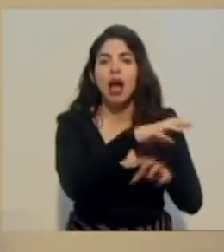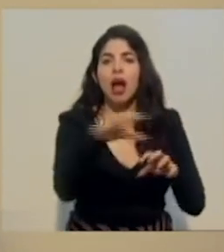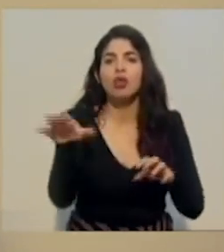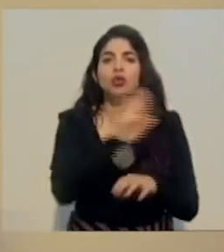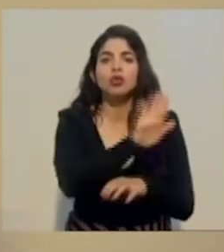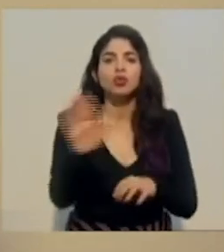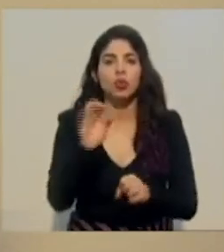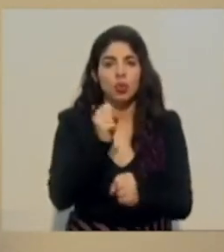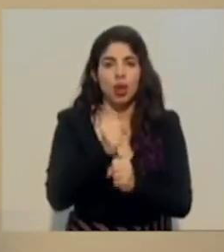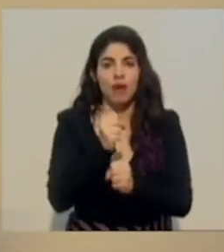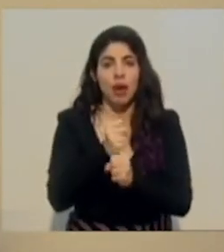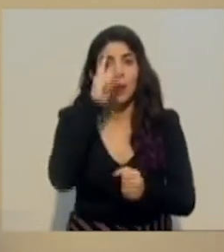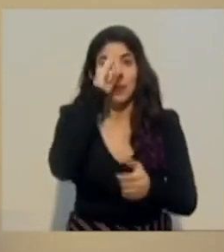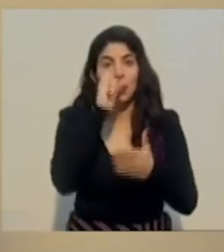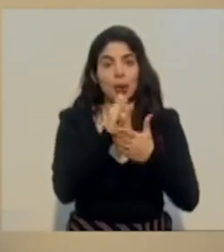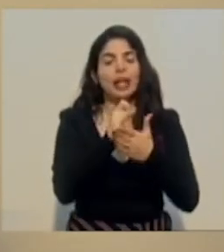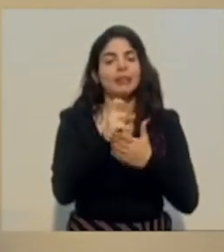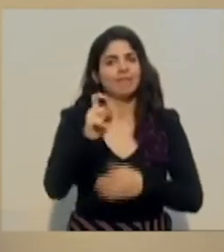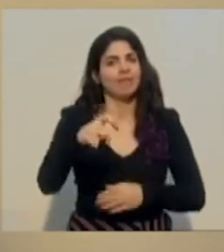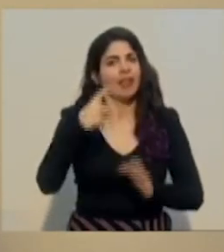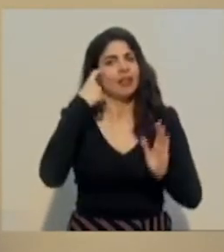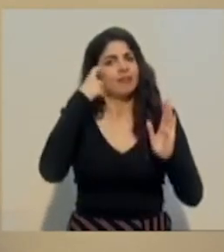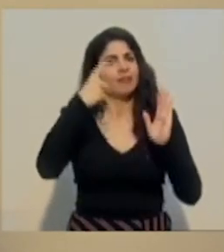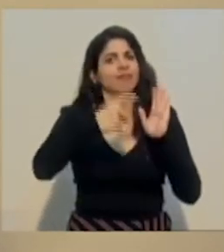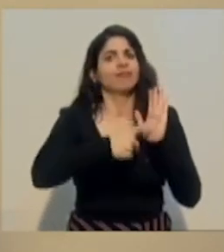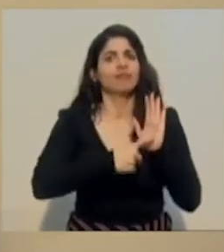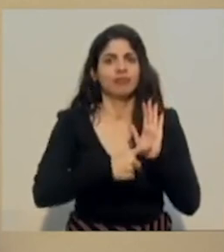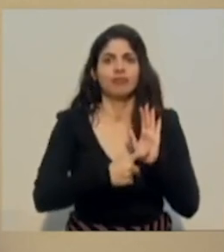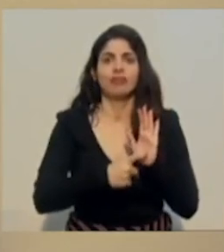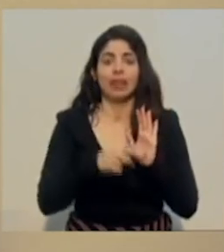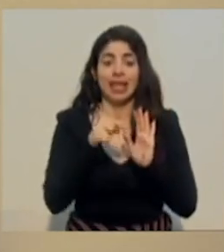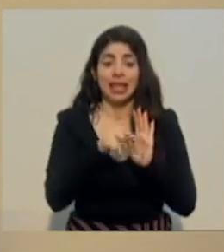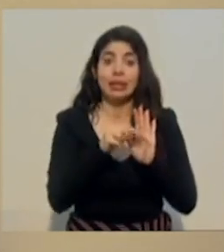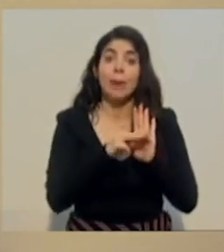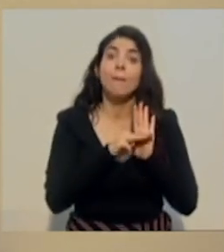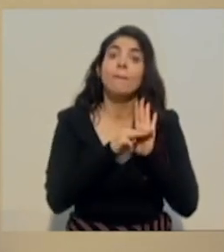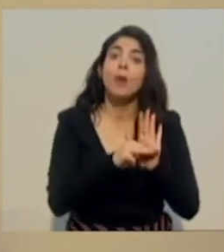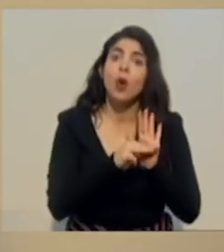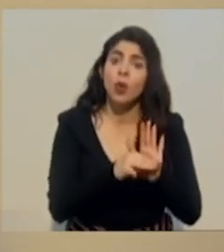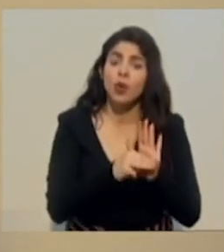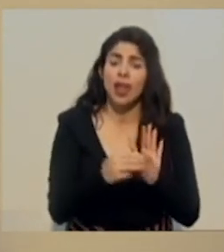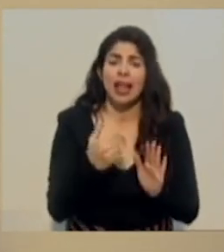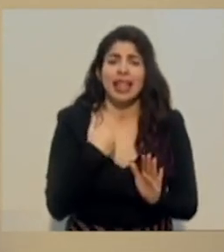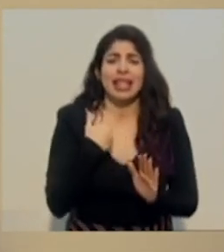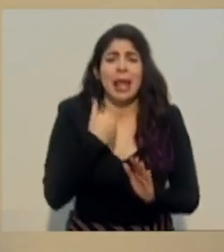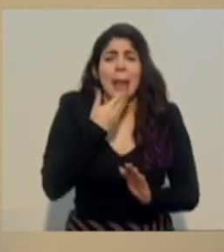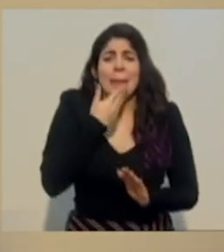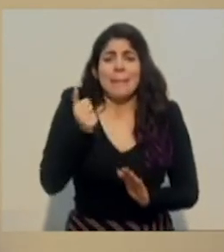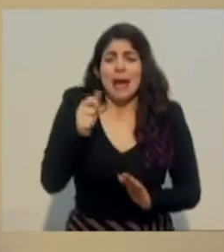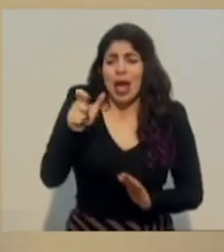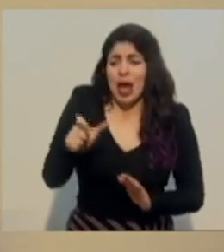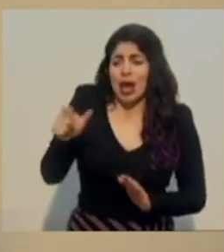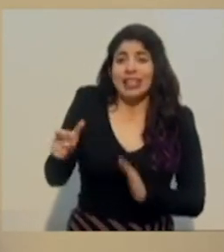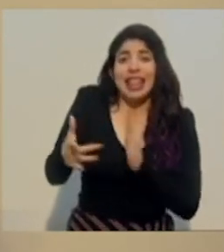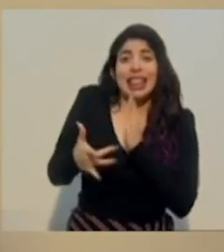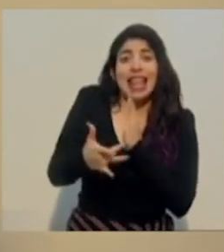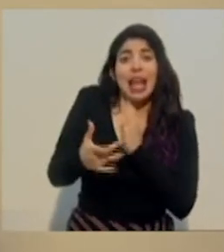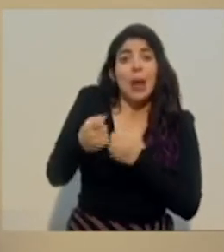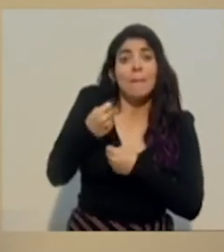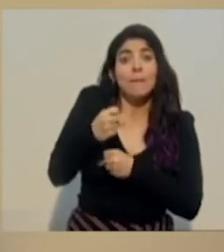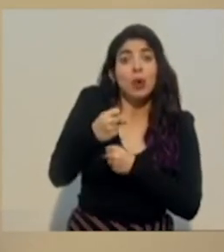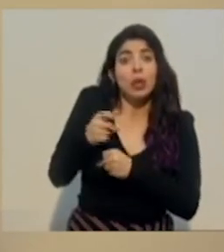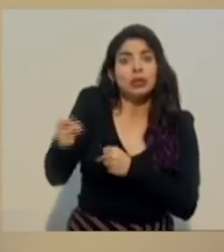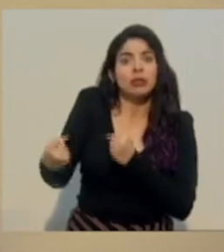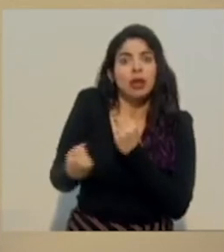sentido creo que hay que hacer un reconocimiento que este modelo ha contado con los mejores técnicos municipales, el compromiso de la